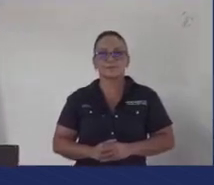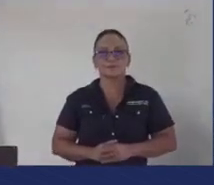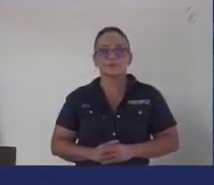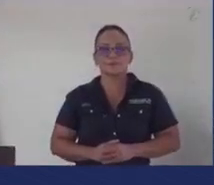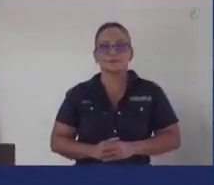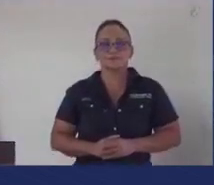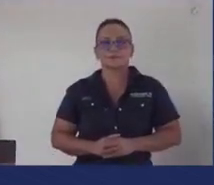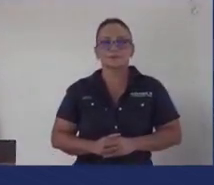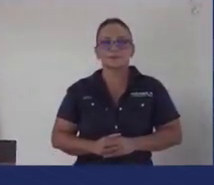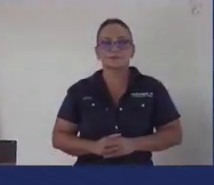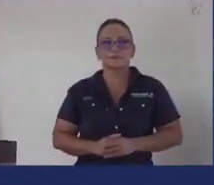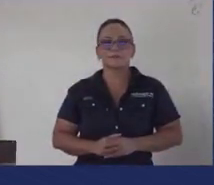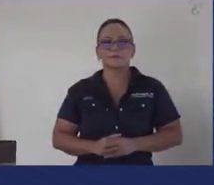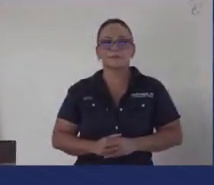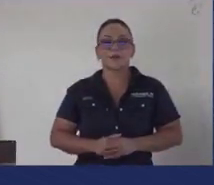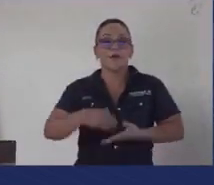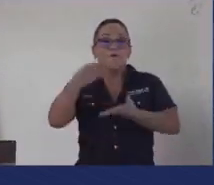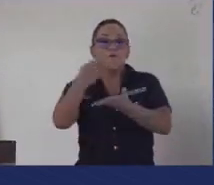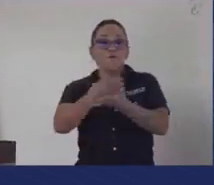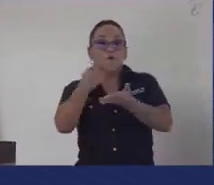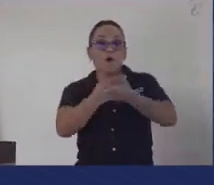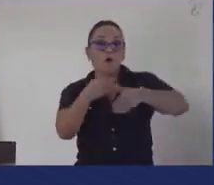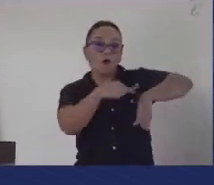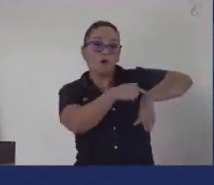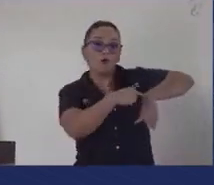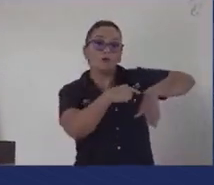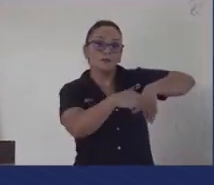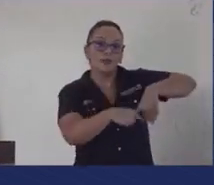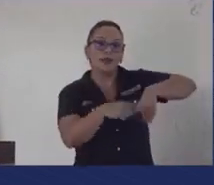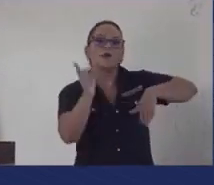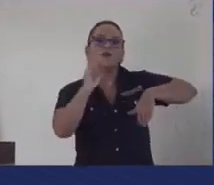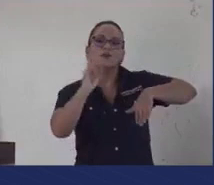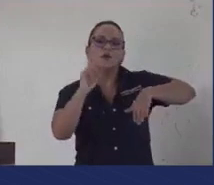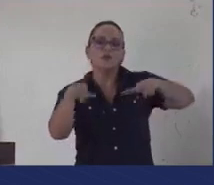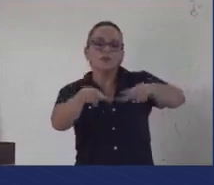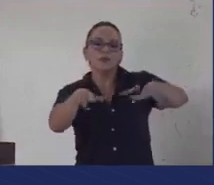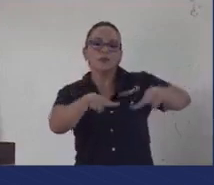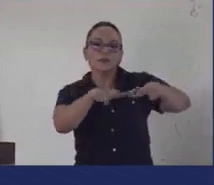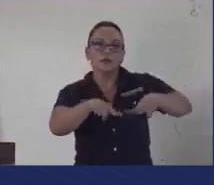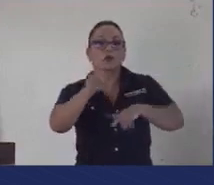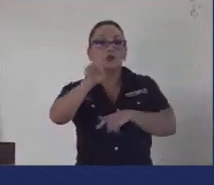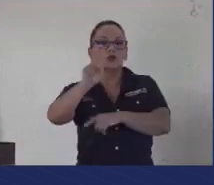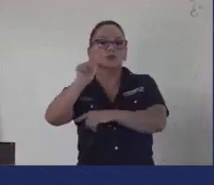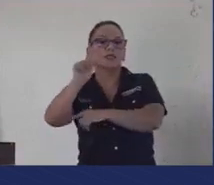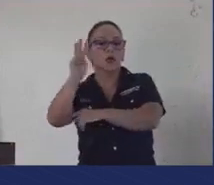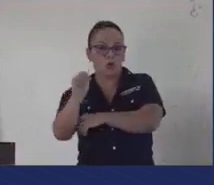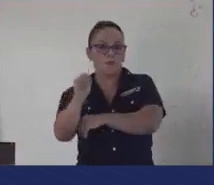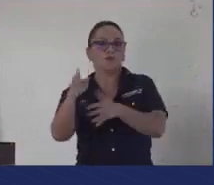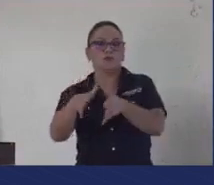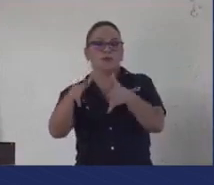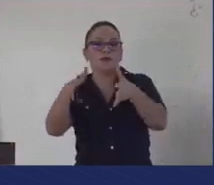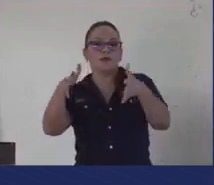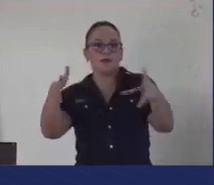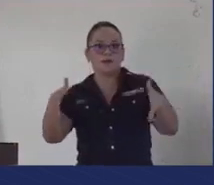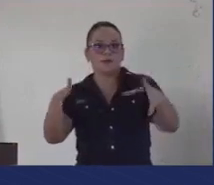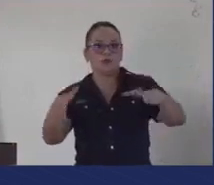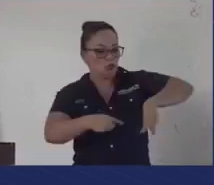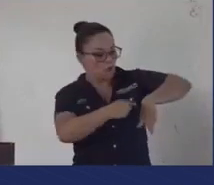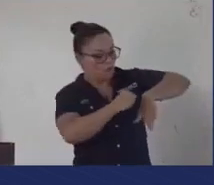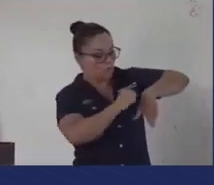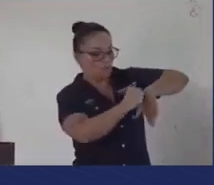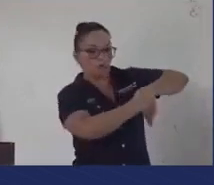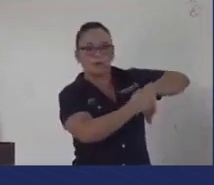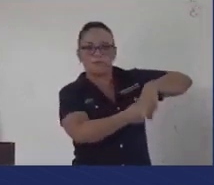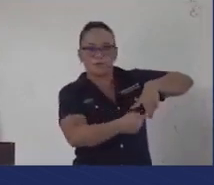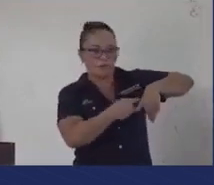Las franjas fronterizas existen en zonas de cadena de 2 kilómetros de ando a lo largo de las fronteras con